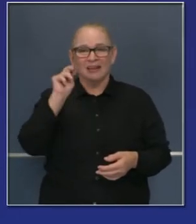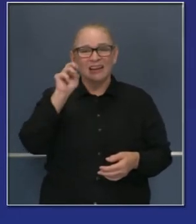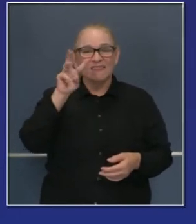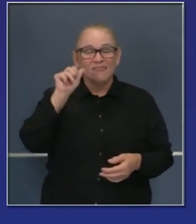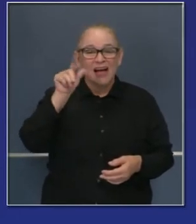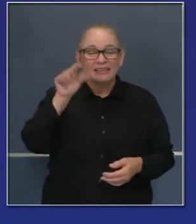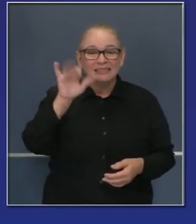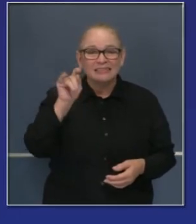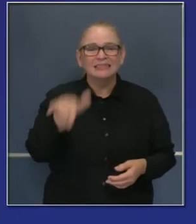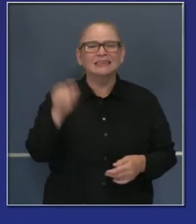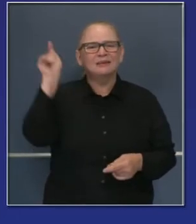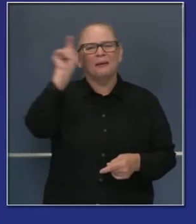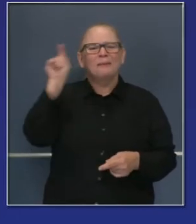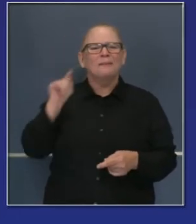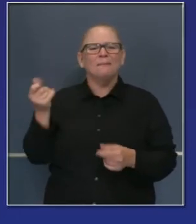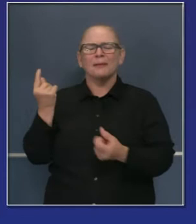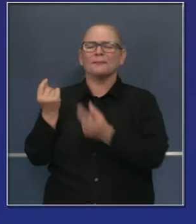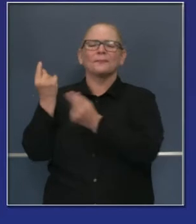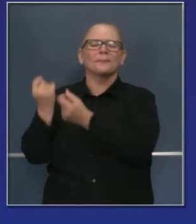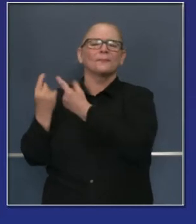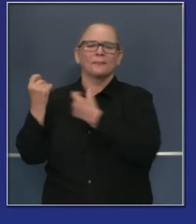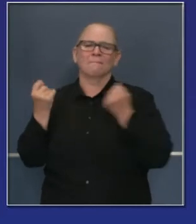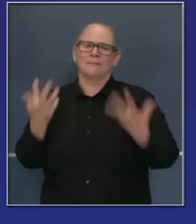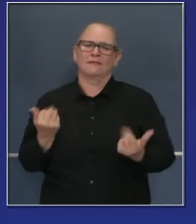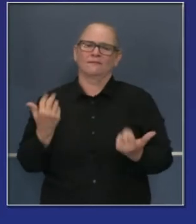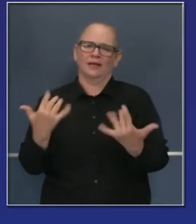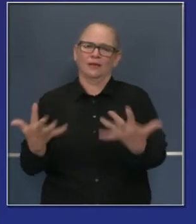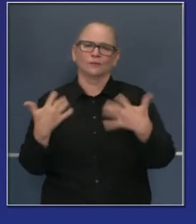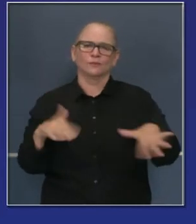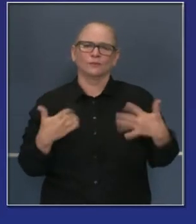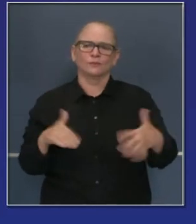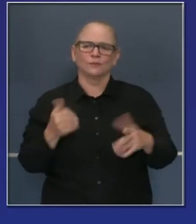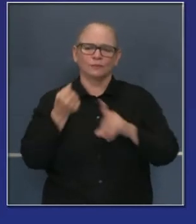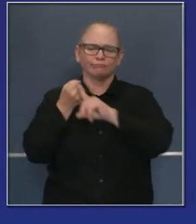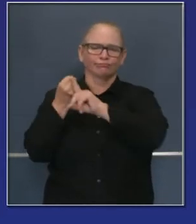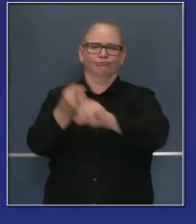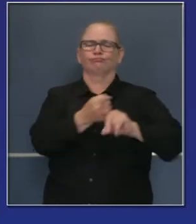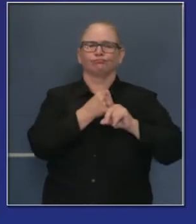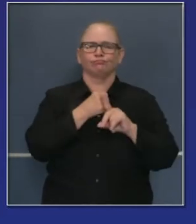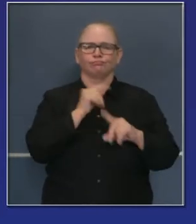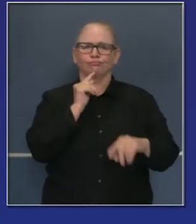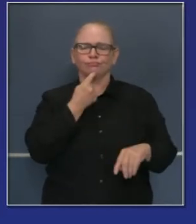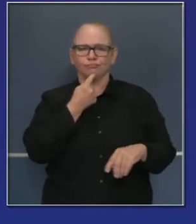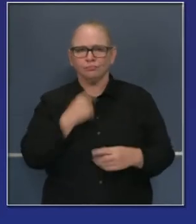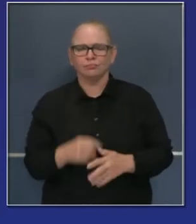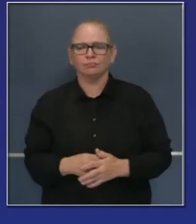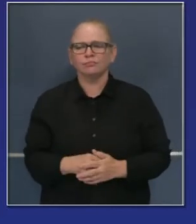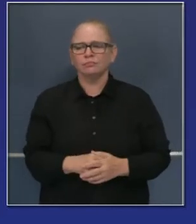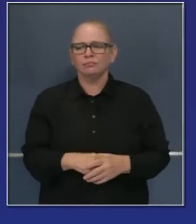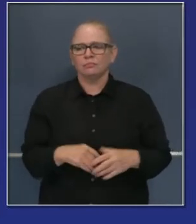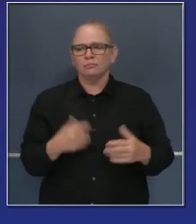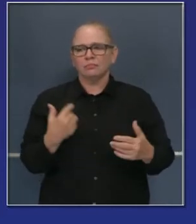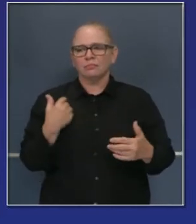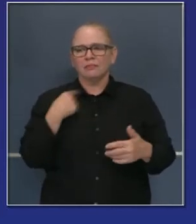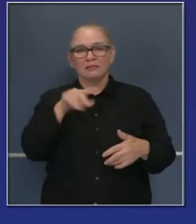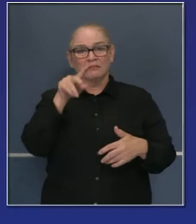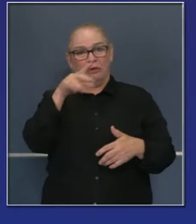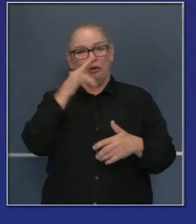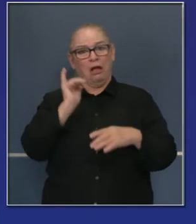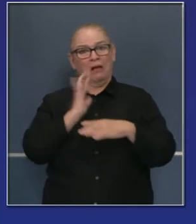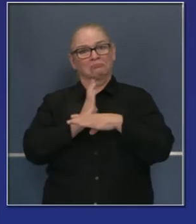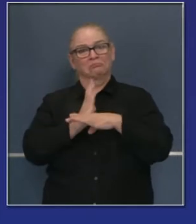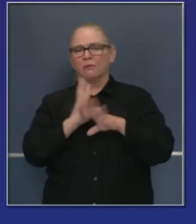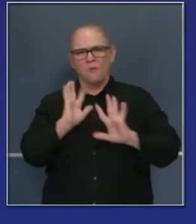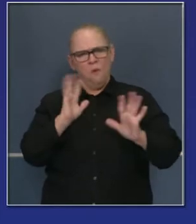Es un incendio forestal. Ha habido algunas evacuaciones. Se ha contenido en un 5%. Parece modesto, pero hay una sensación clara de